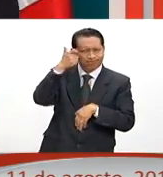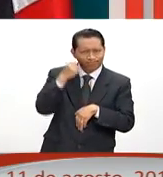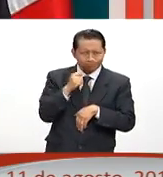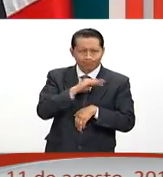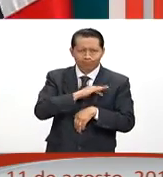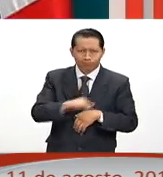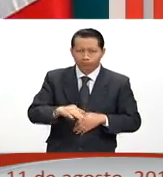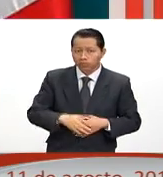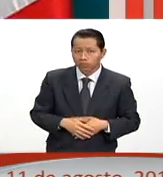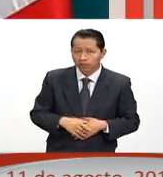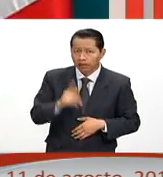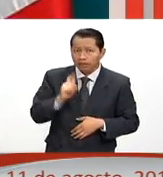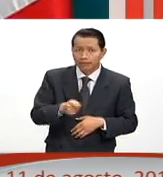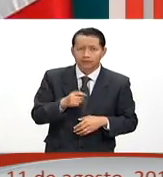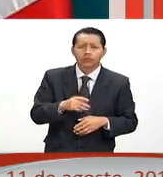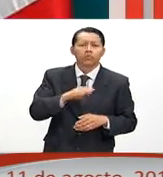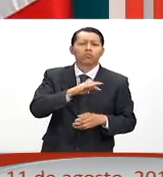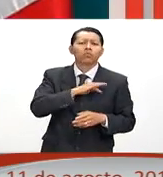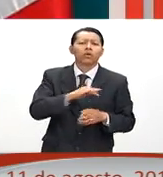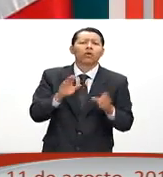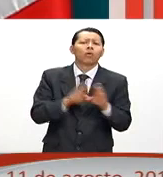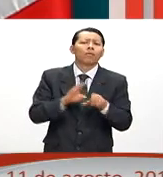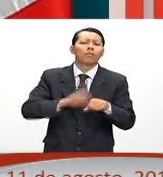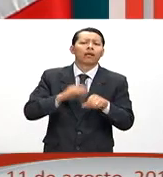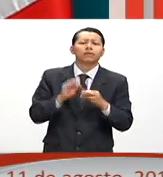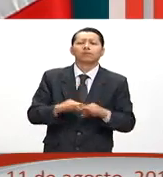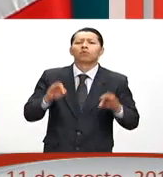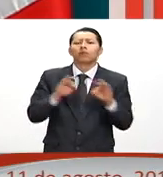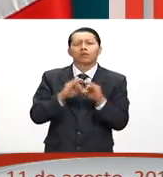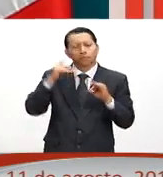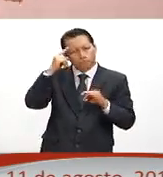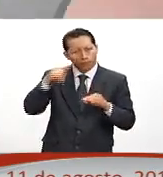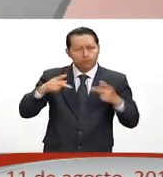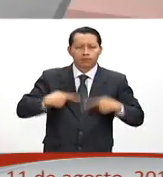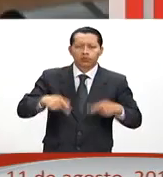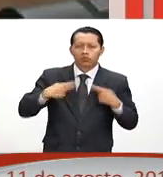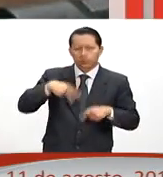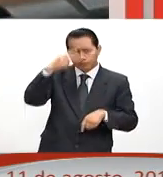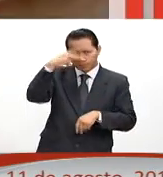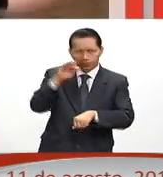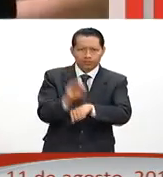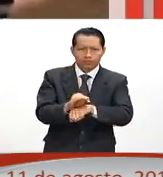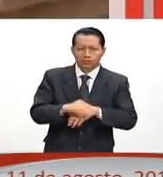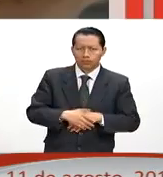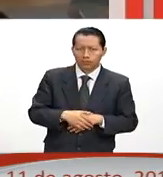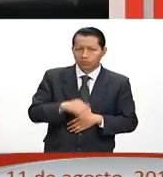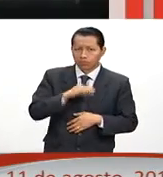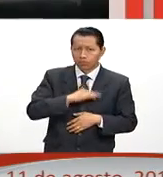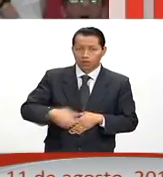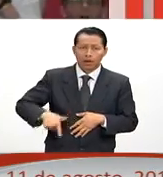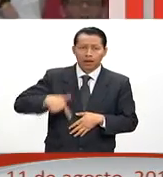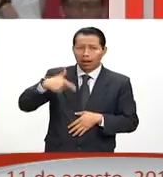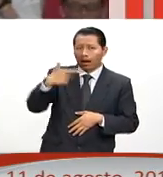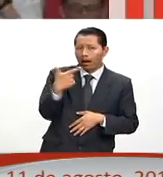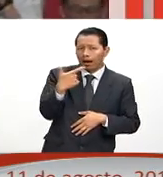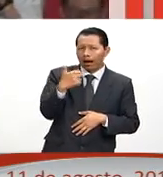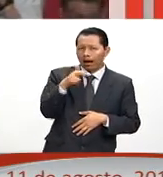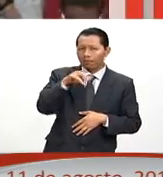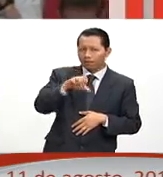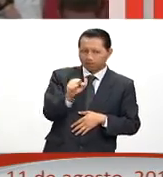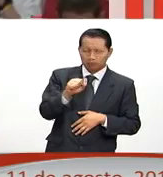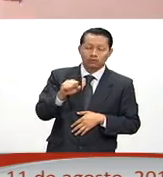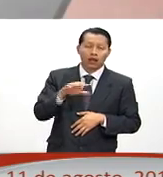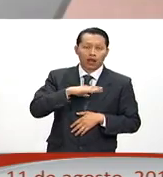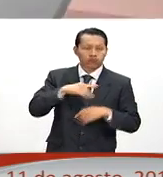segundo rubro más importante en el patrimonio de los mexicanos. El derecho a portar armas se enfrenta a Donald Trump y a Hillary